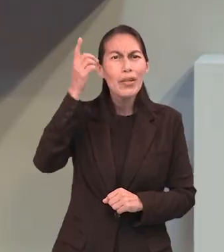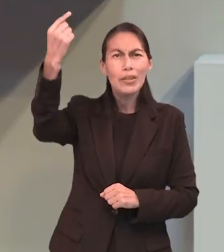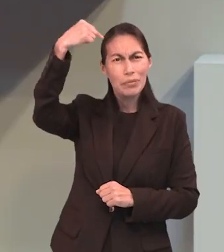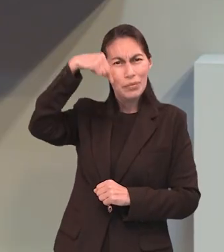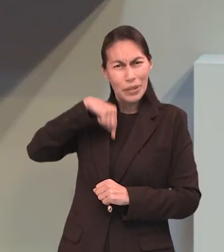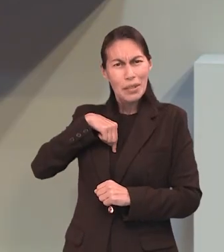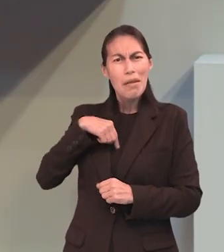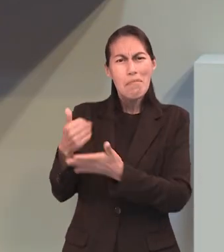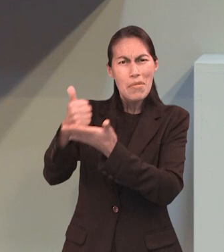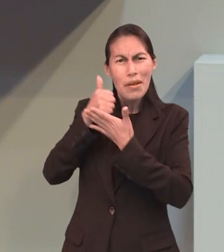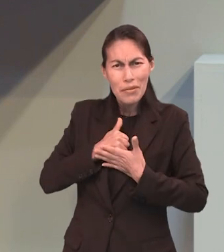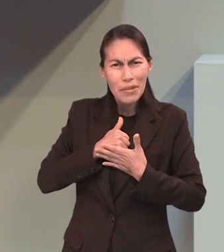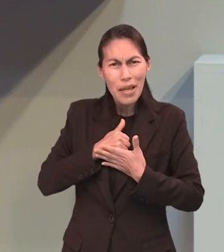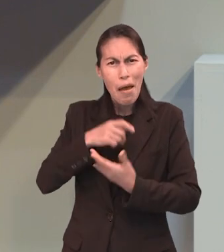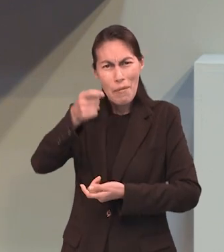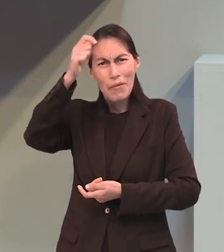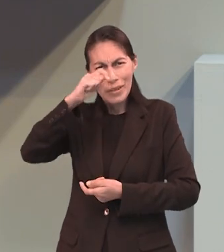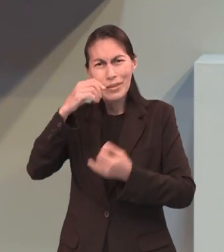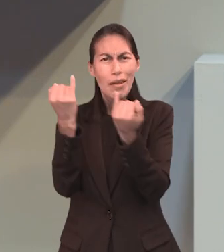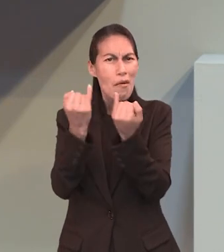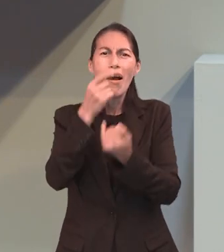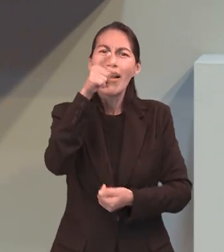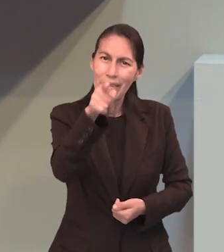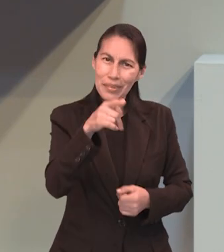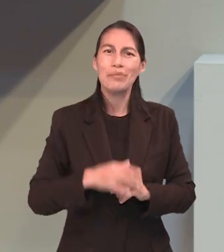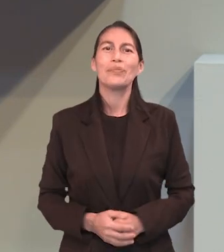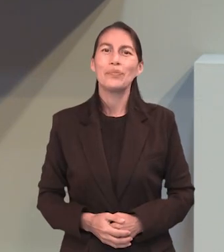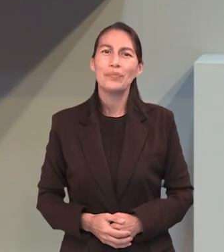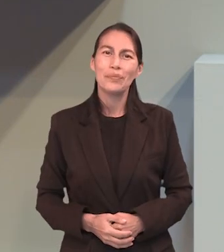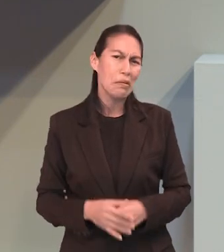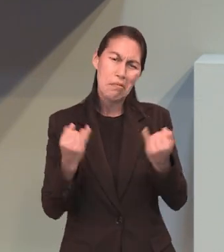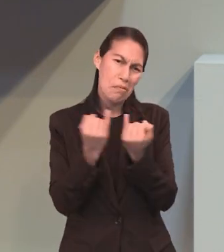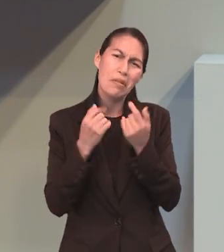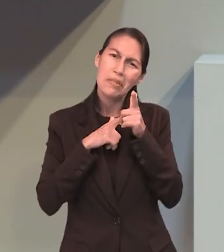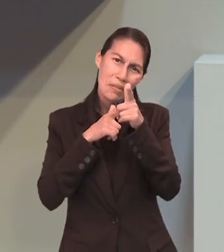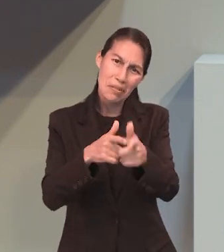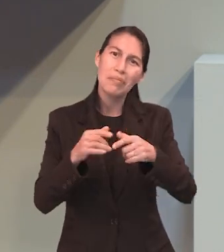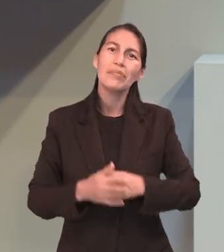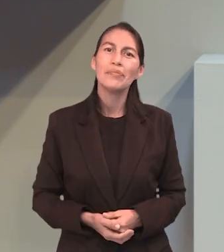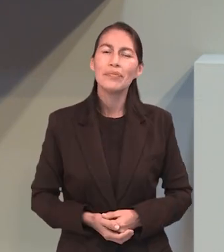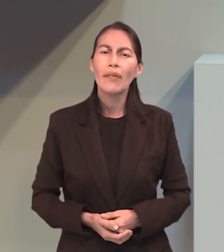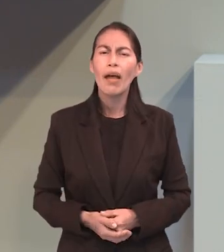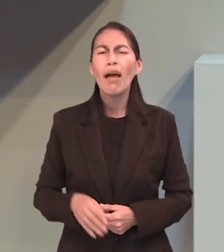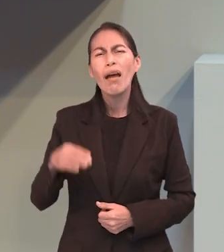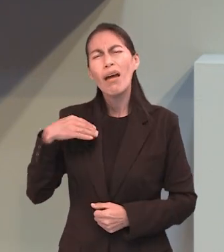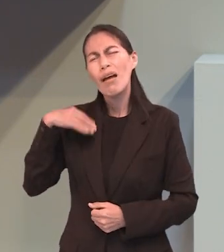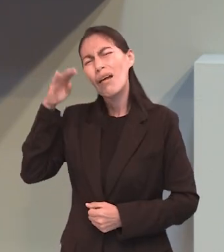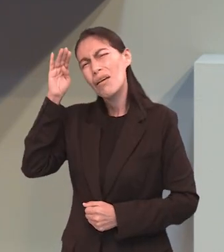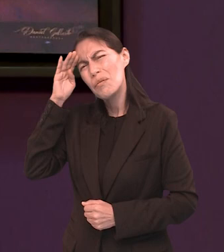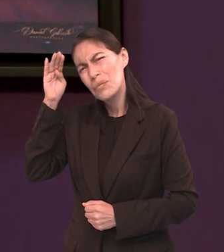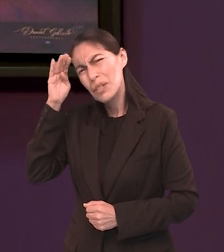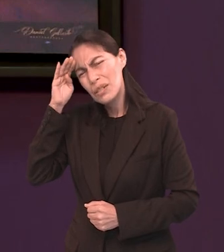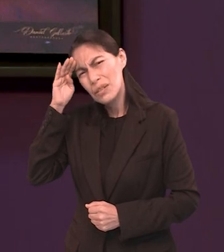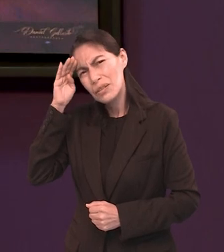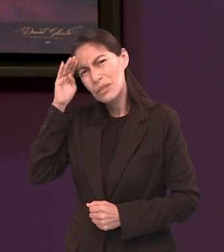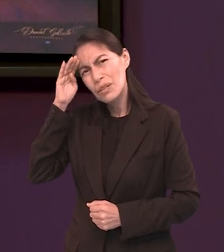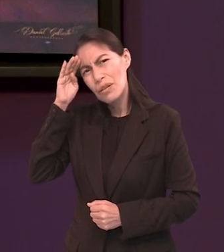a actuar a nuestro favor ante Dios. Así es, como lo hizo en el pasado, lo seguirá haciendo a favor nuestro. Yo creo que